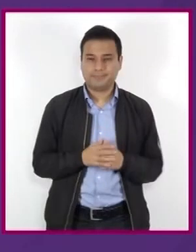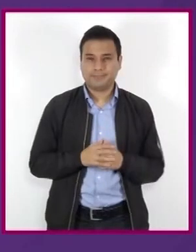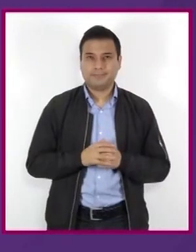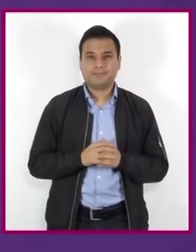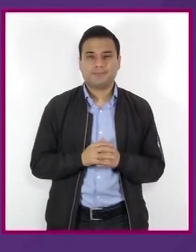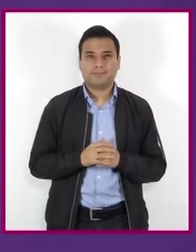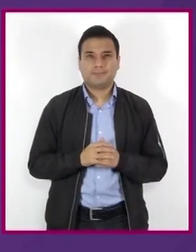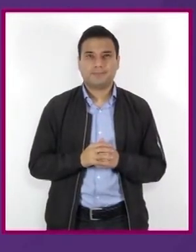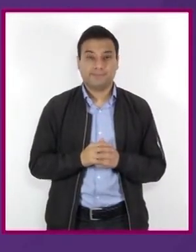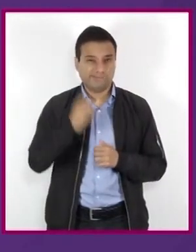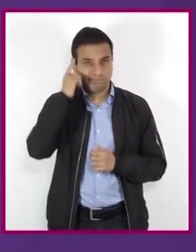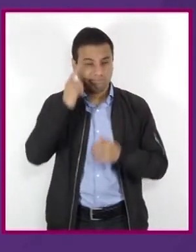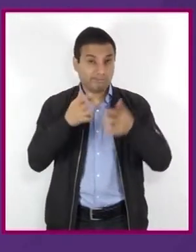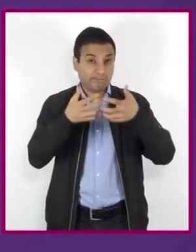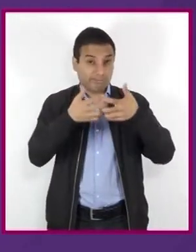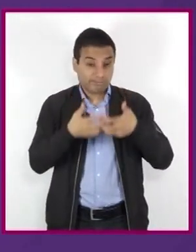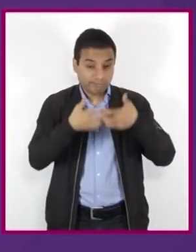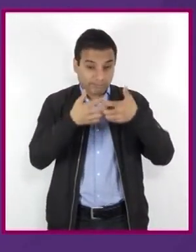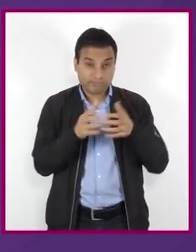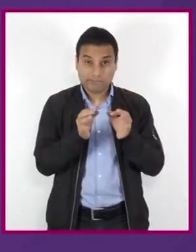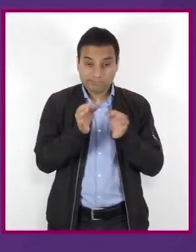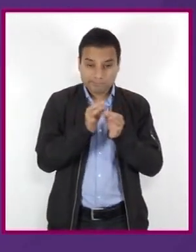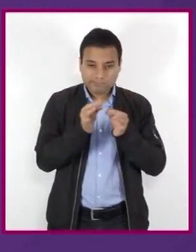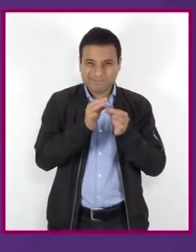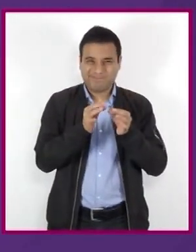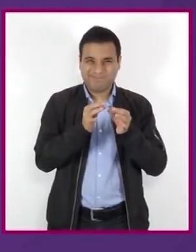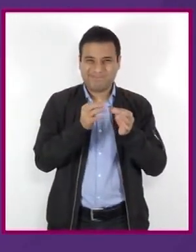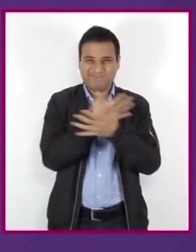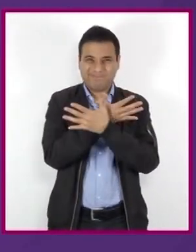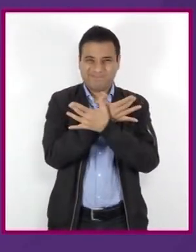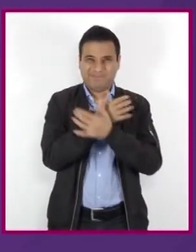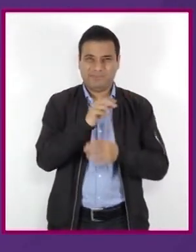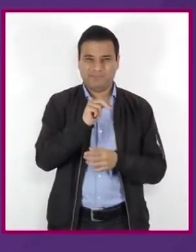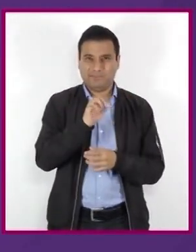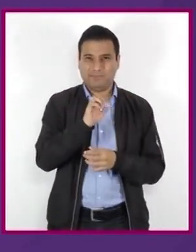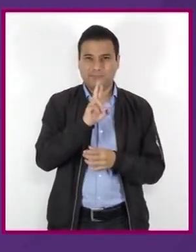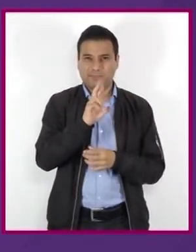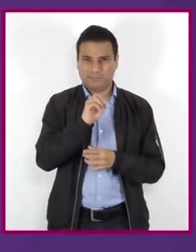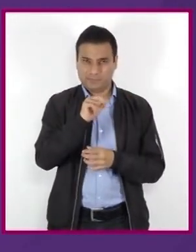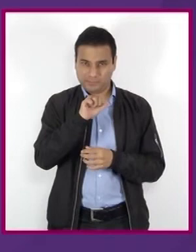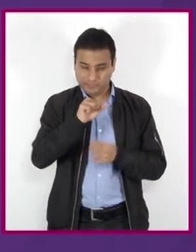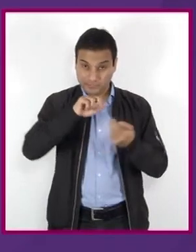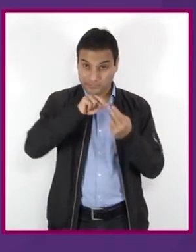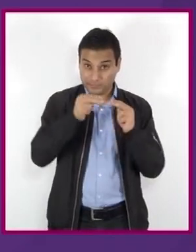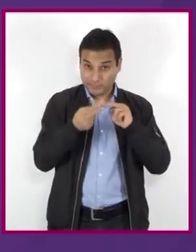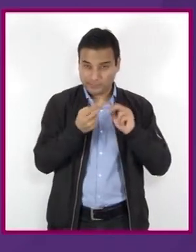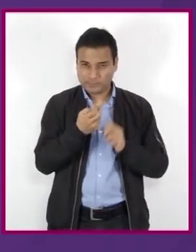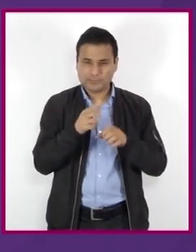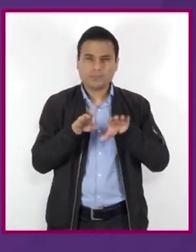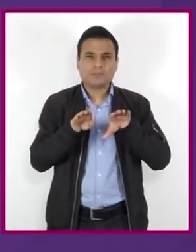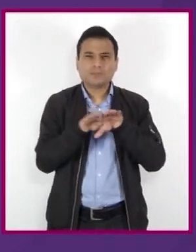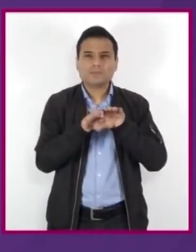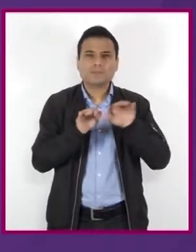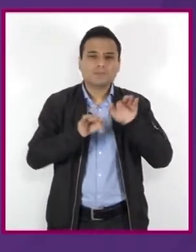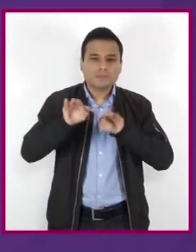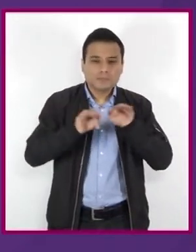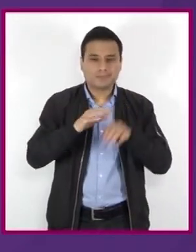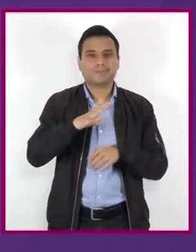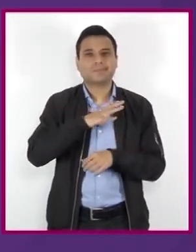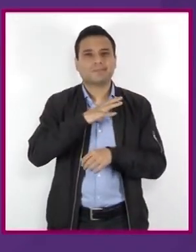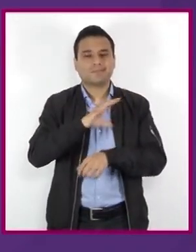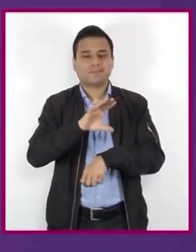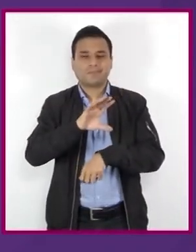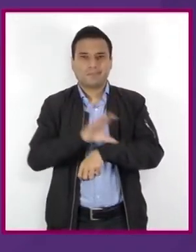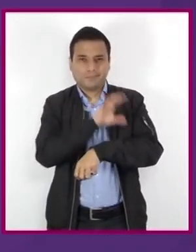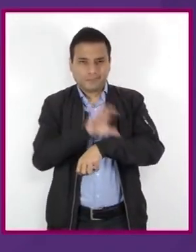En el cerebro, las células nerviosas, llamadas neuronas, trabajan a partir de estímulos eléctricos y se